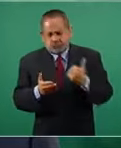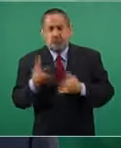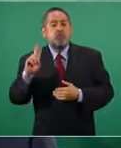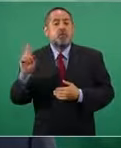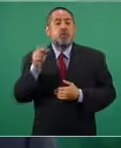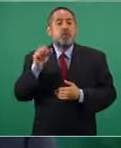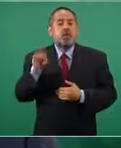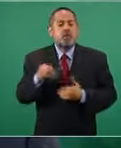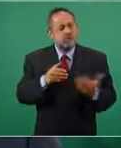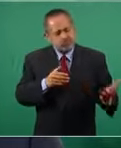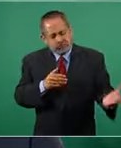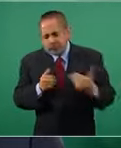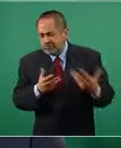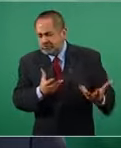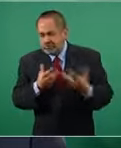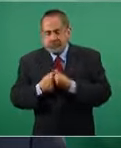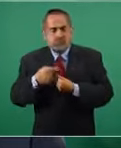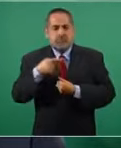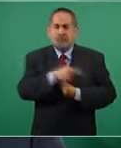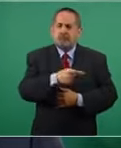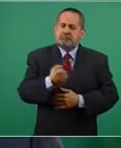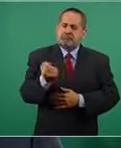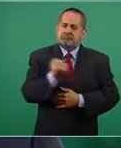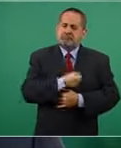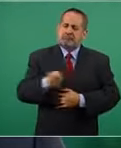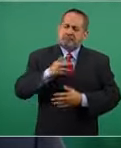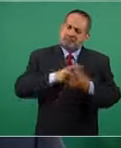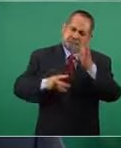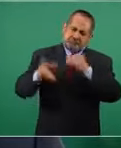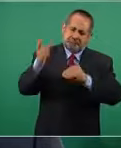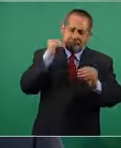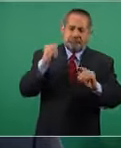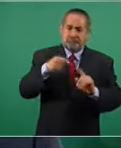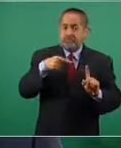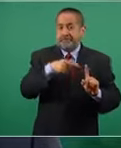y aquí se desarrolló como el extraordinario catedrático que fue,